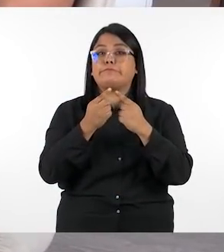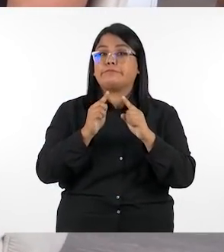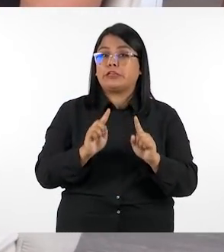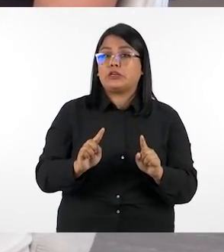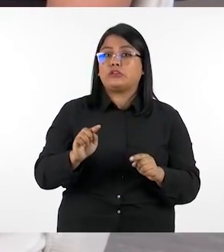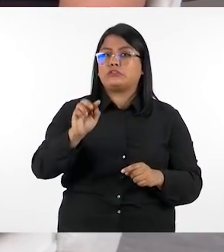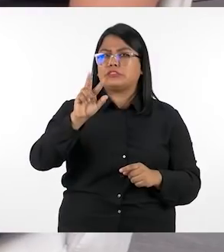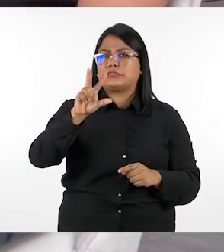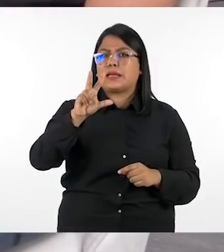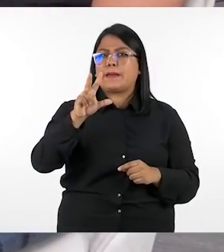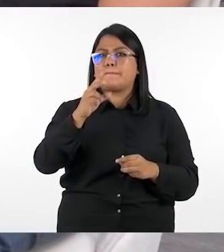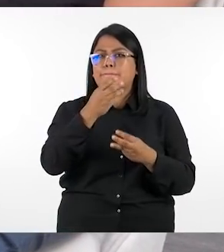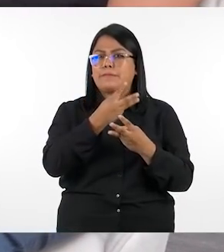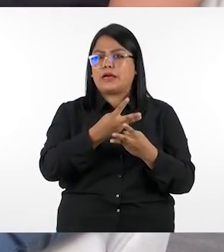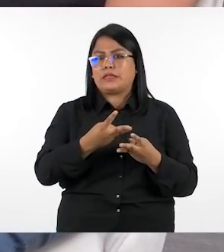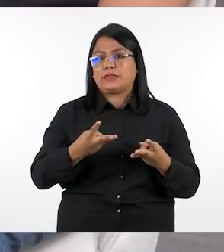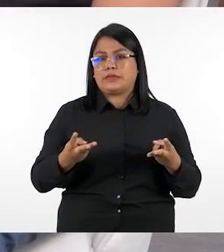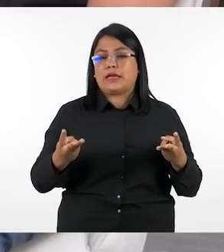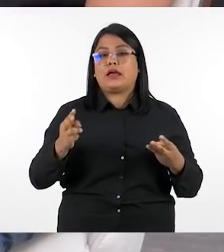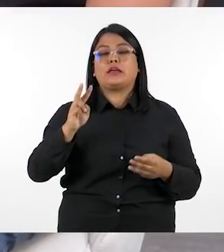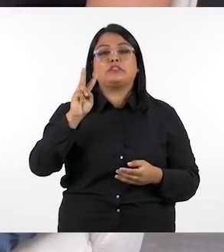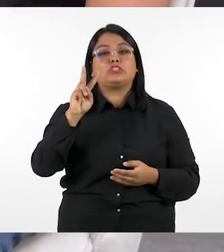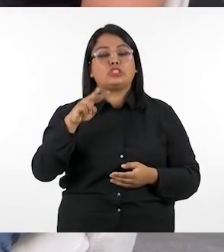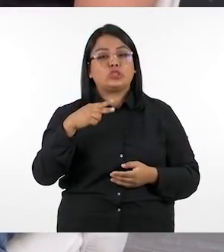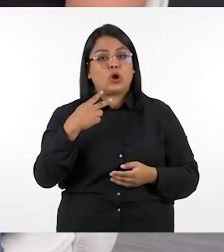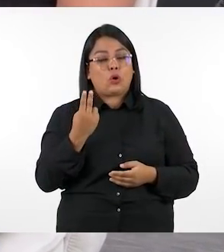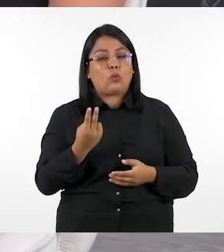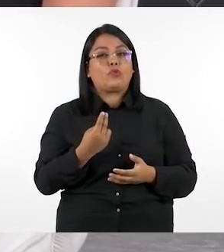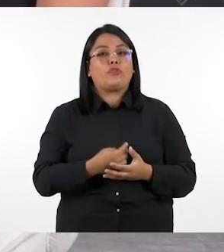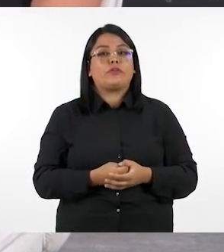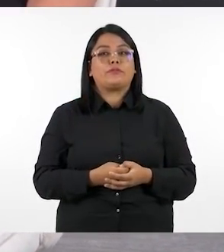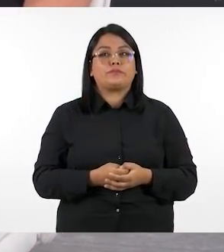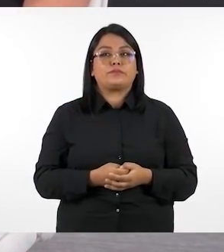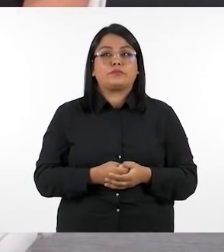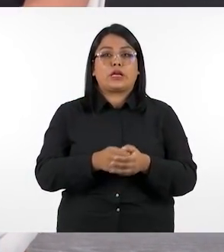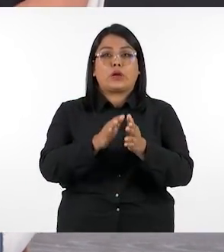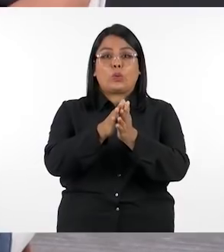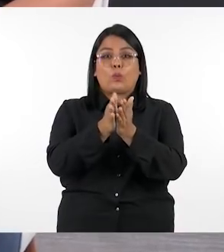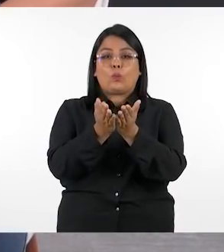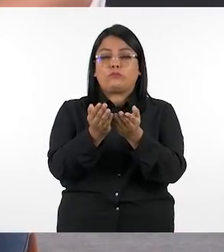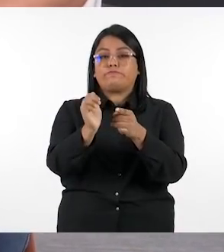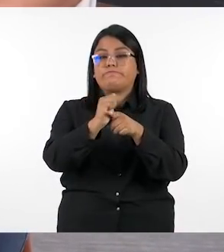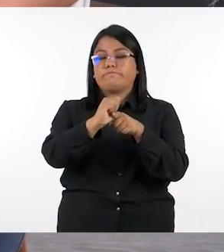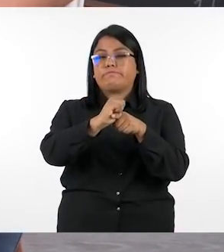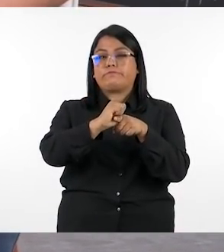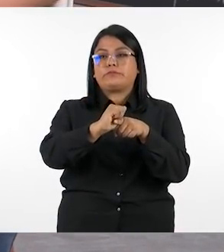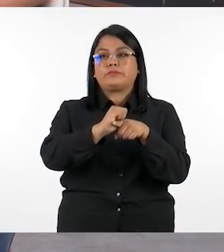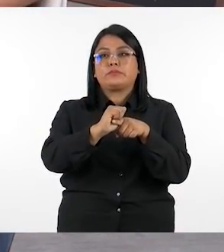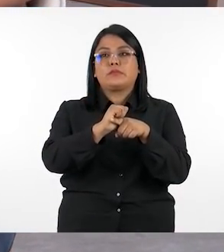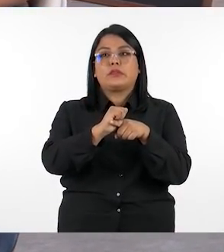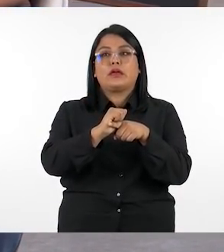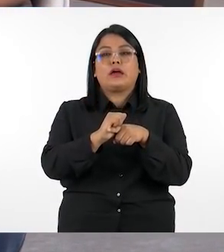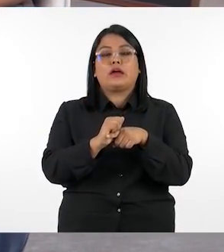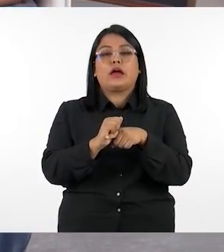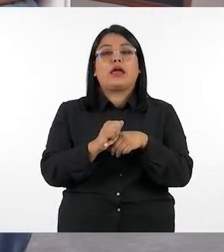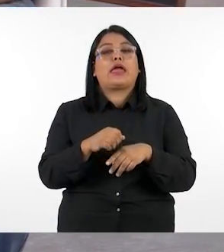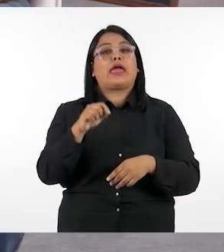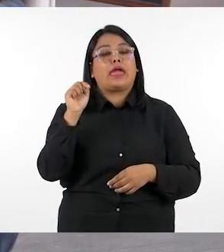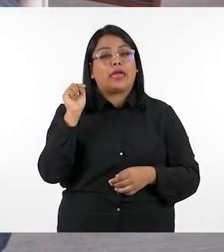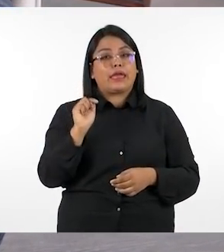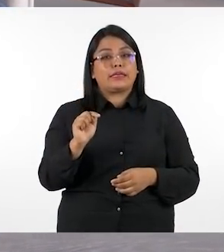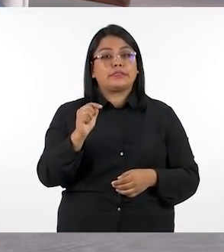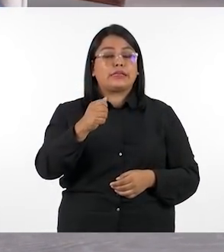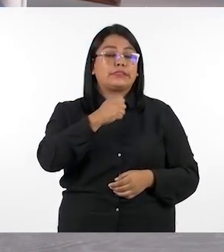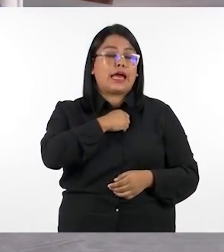teníamos tres materiales el segundo del cual vamos a hablar es el cuaderno de ejercicios y este hace el papel